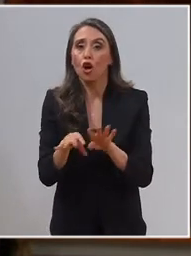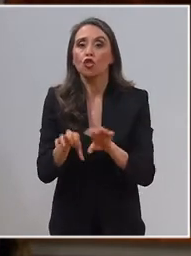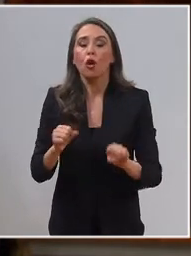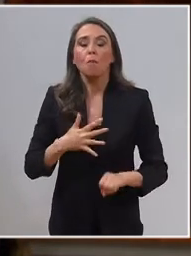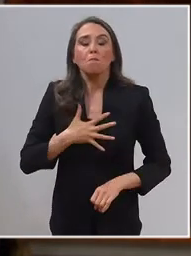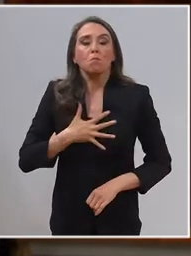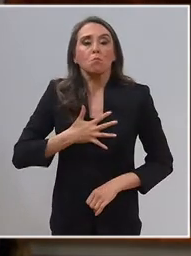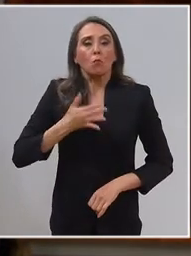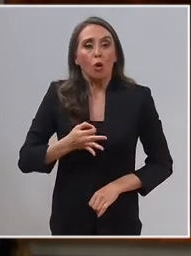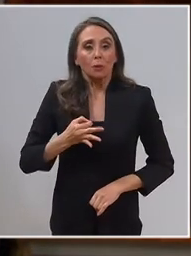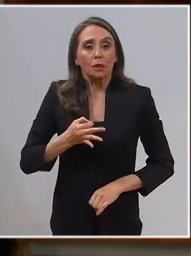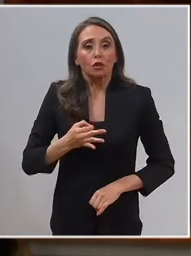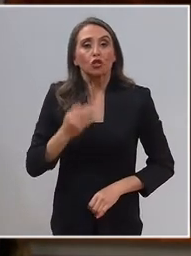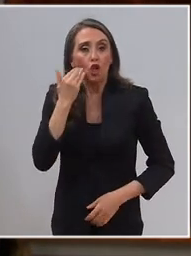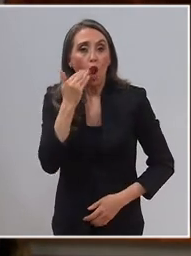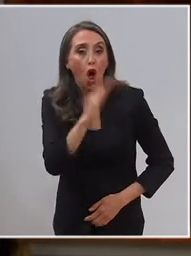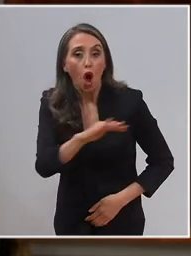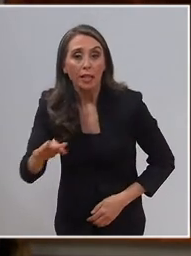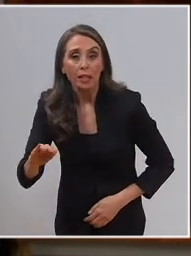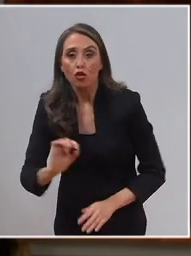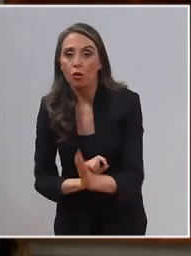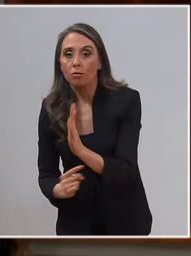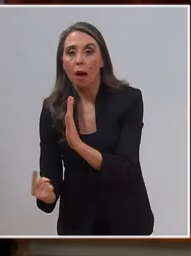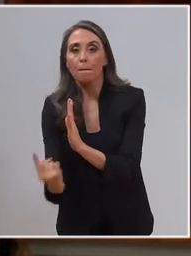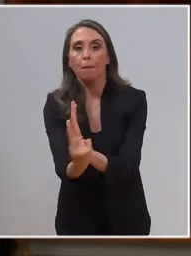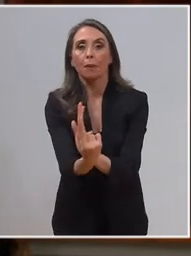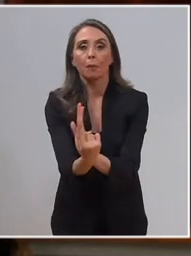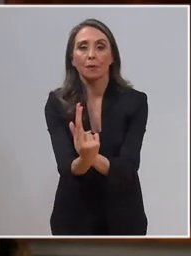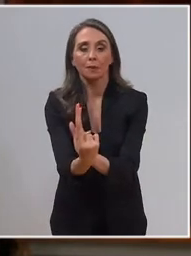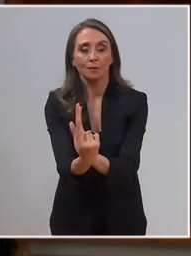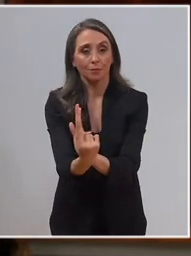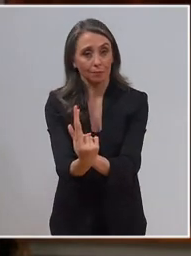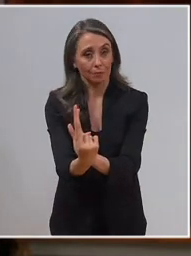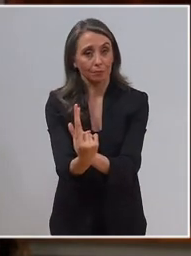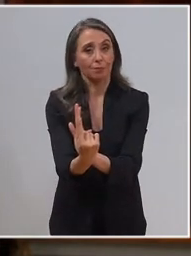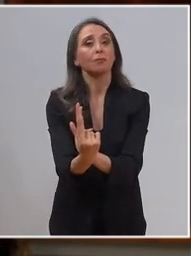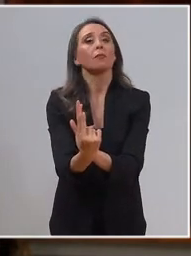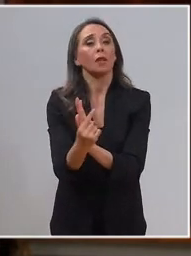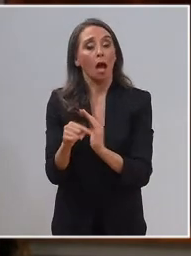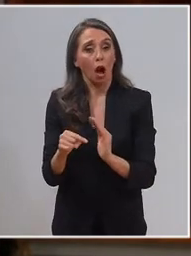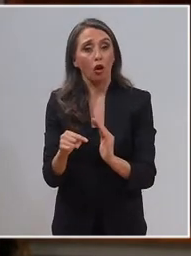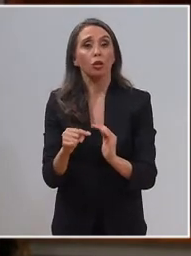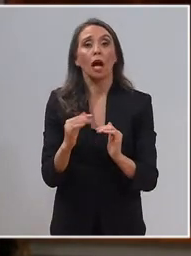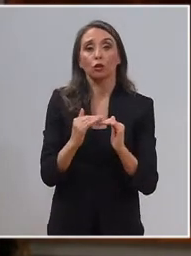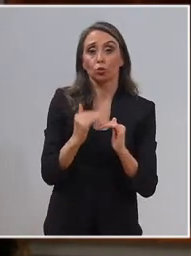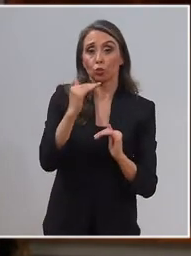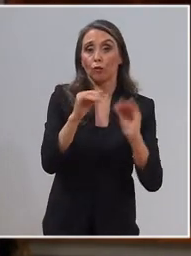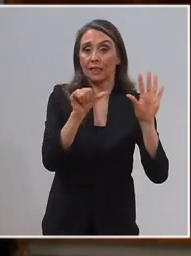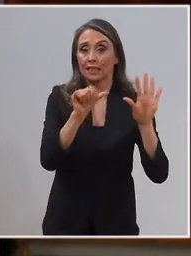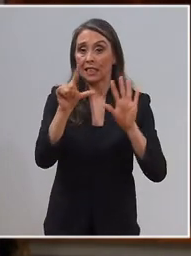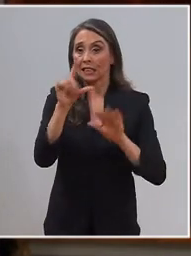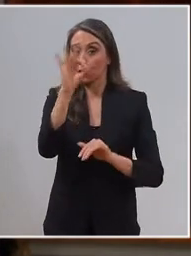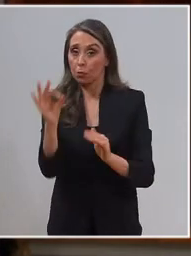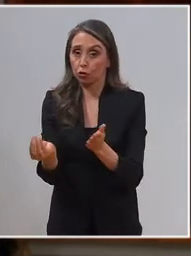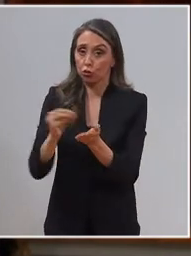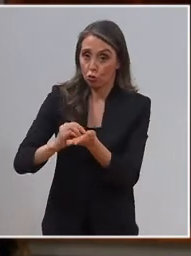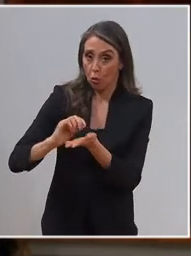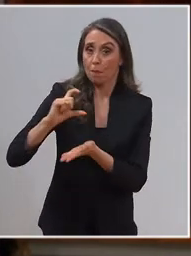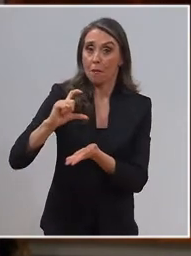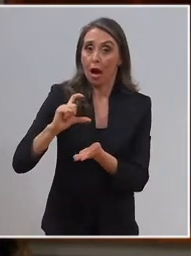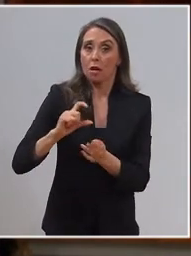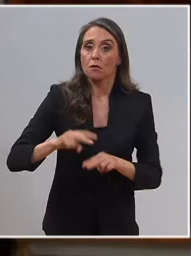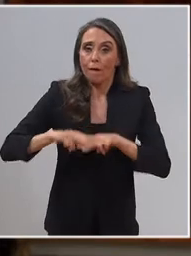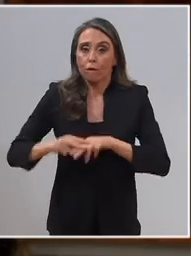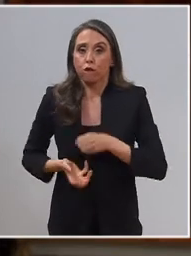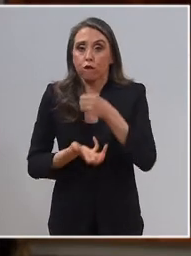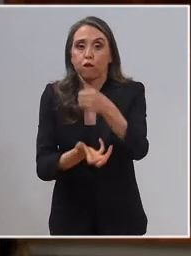moral de poner a los niños primeros en la fila. Estamos aumentando en un 67% los